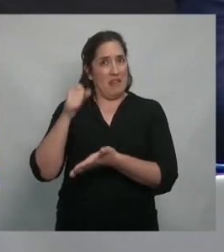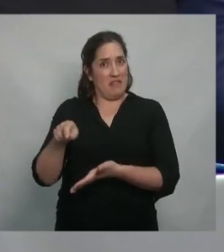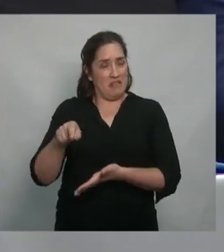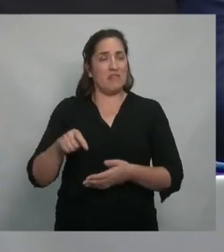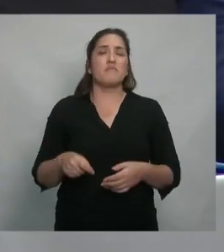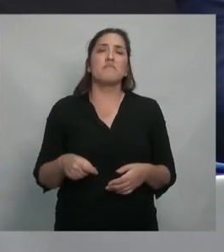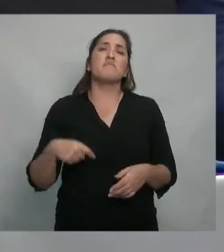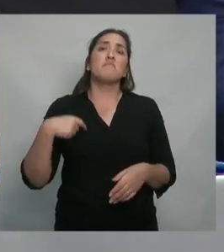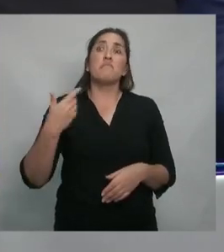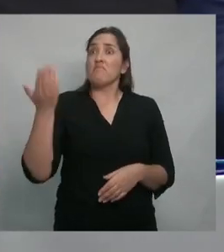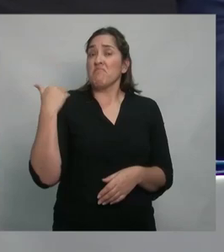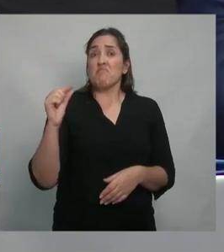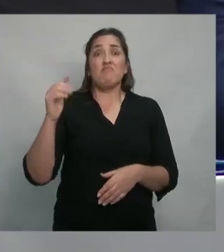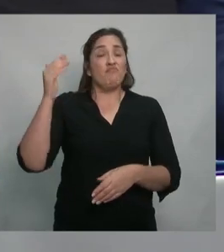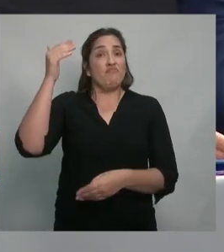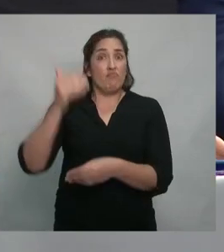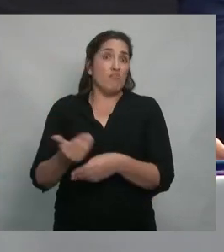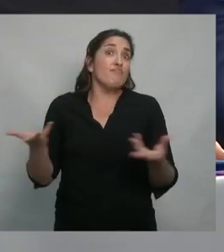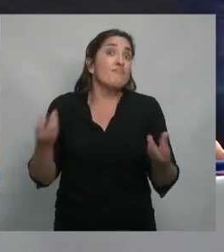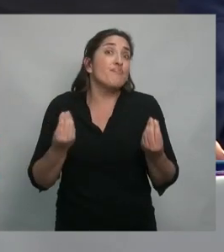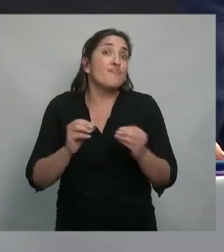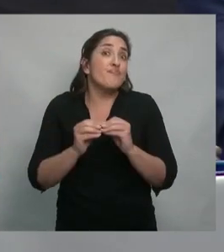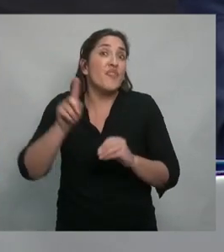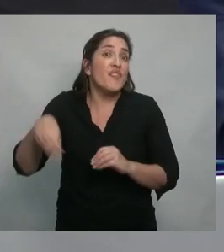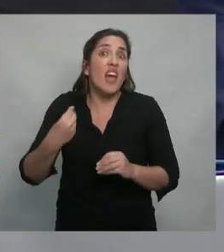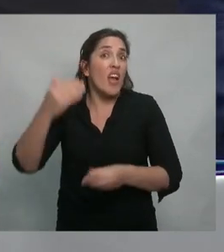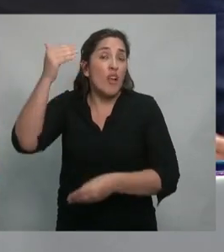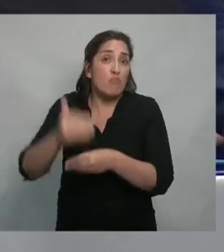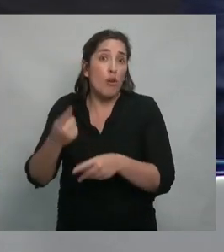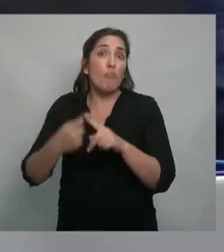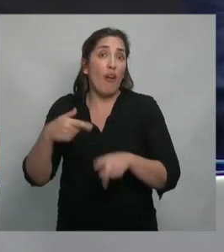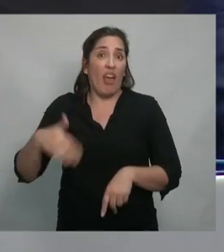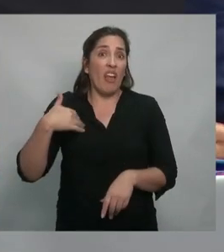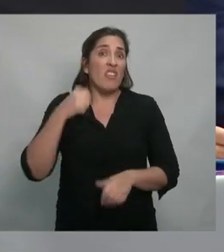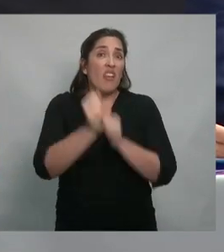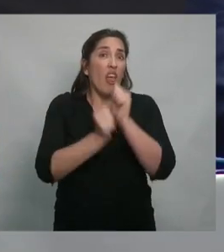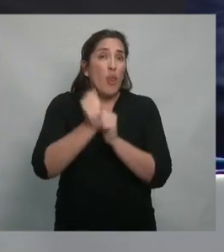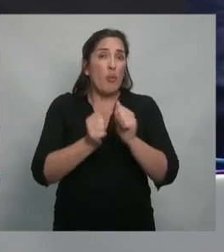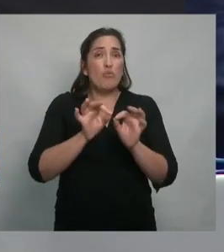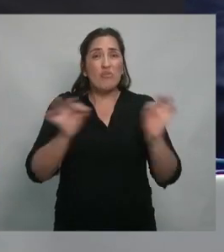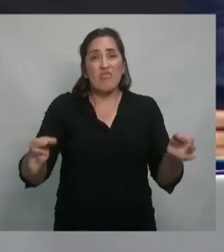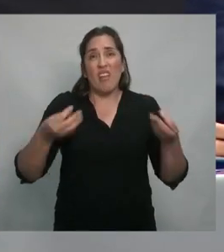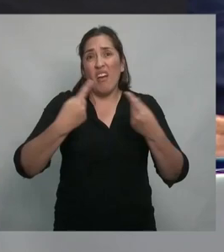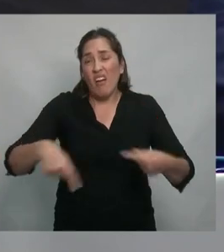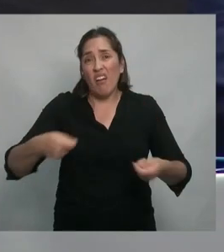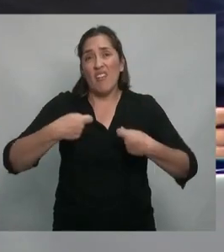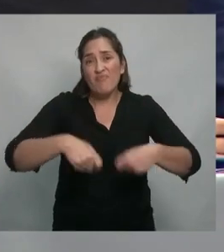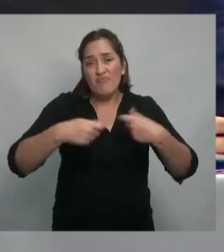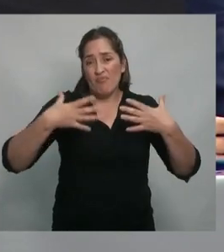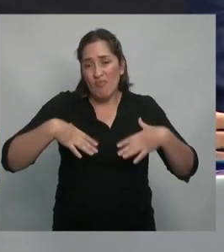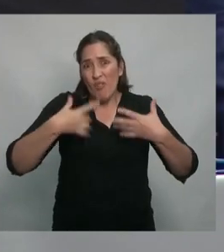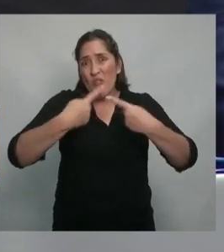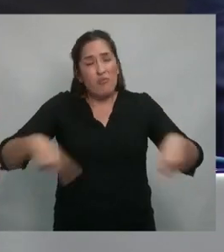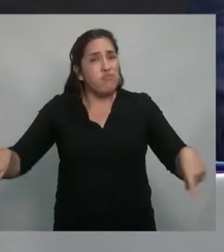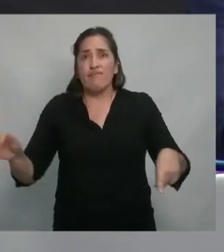y el otro día cerró parte de la crisis de la industria textil en la Argentina de la crisis de consumo de lo que estamos viviendo producto